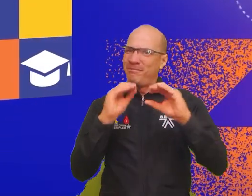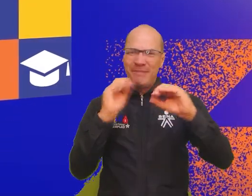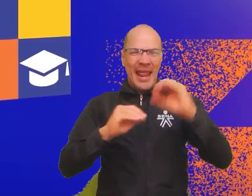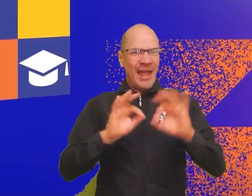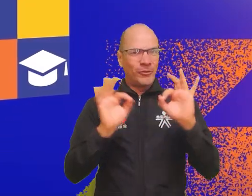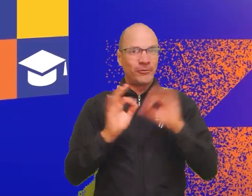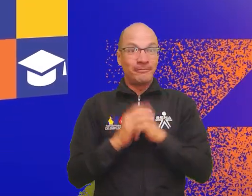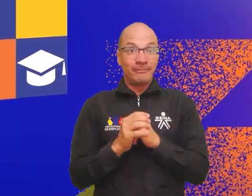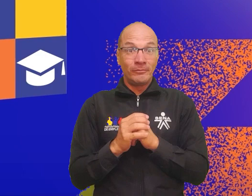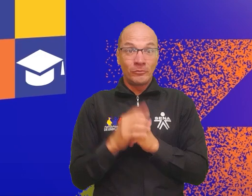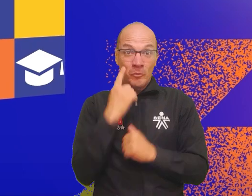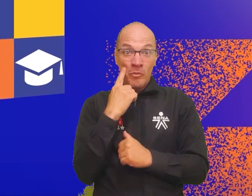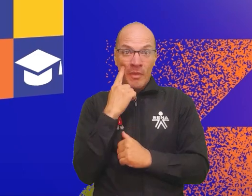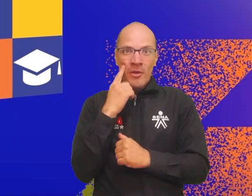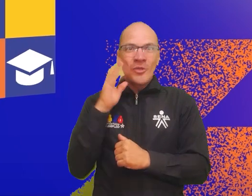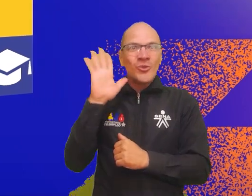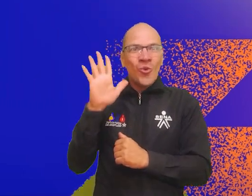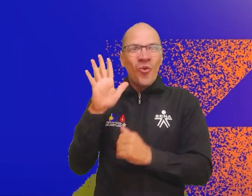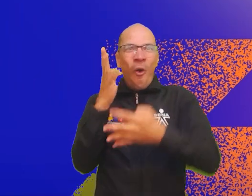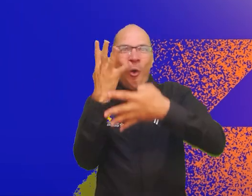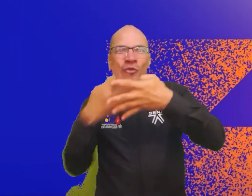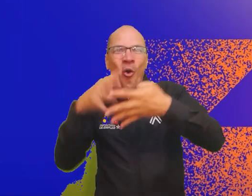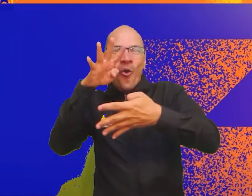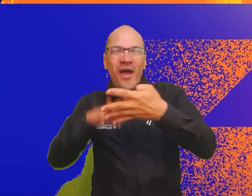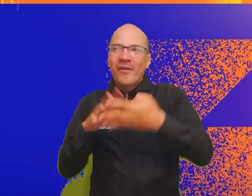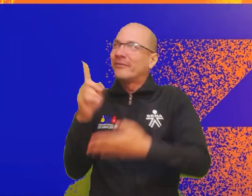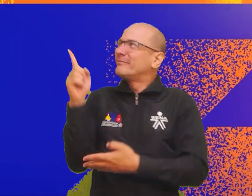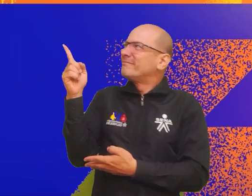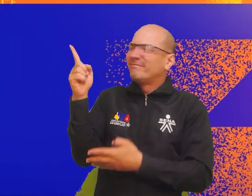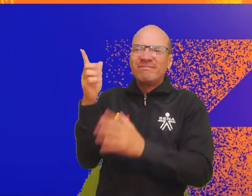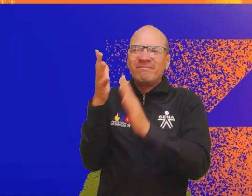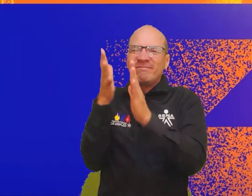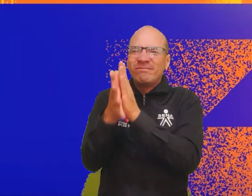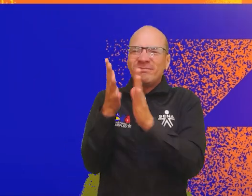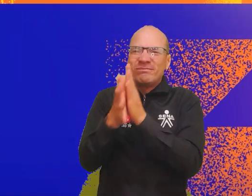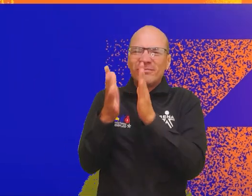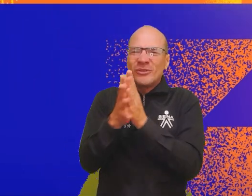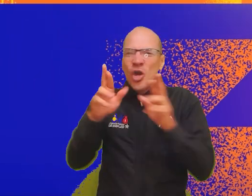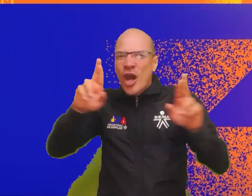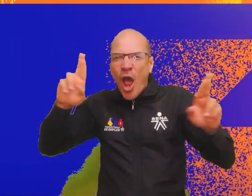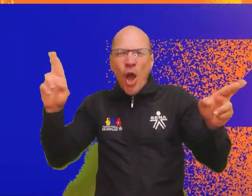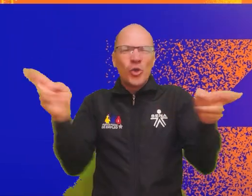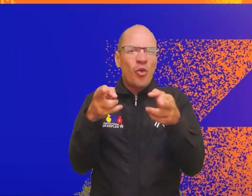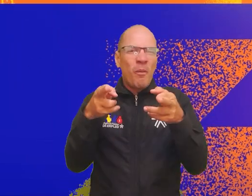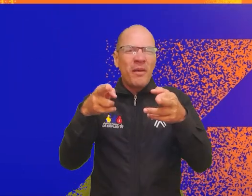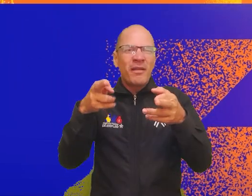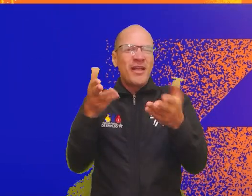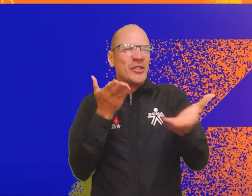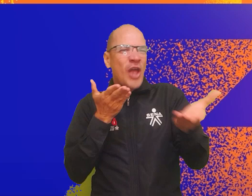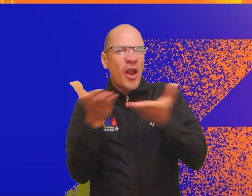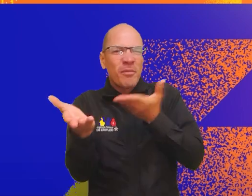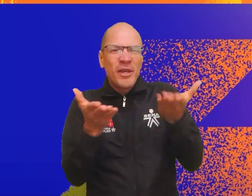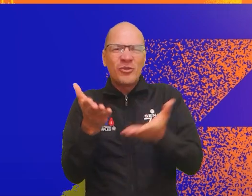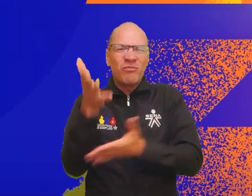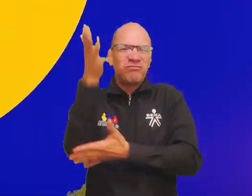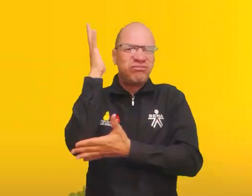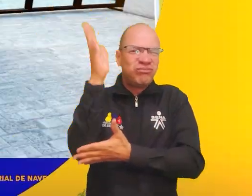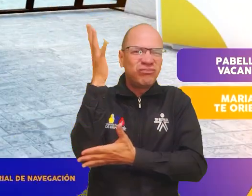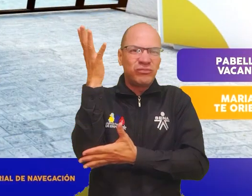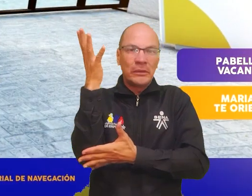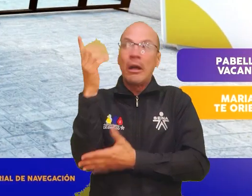Cuando visites la agenda del evento, encontrarás un resumen de la programación y los servicios ofertados durante los días de la feria.